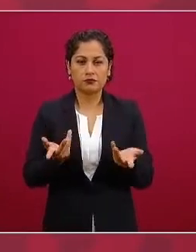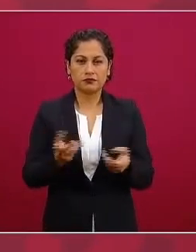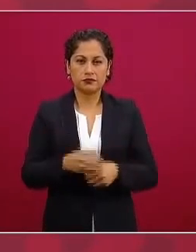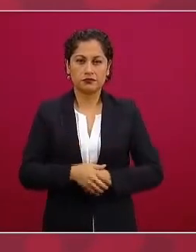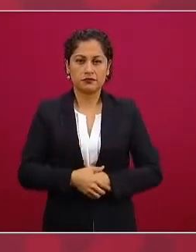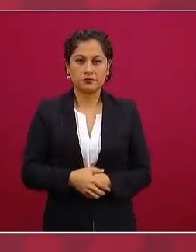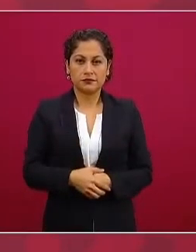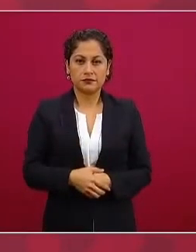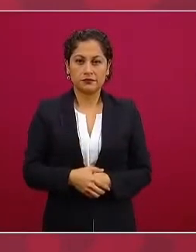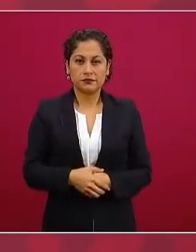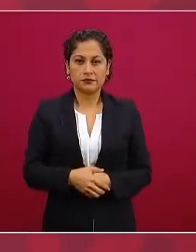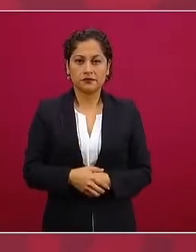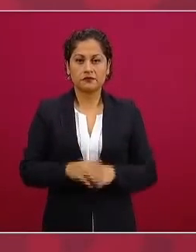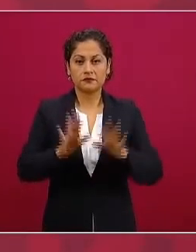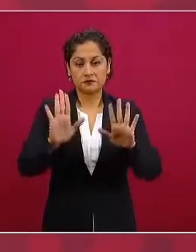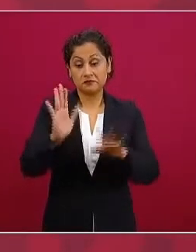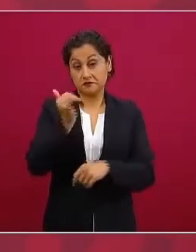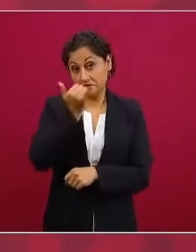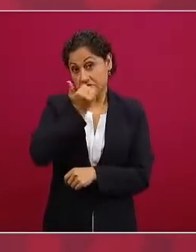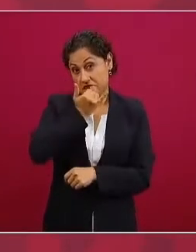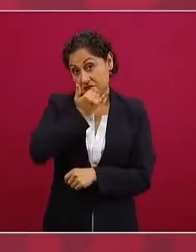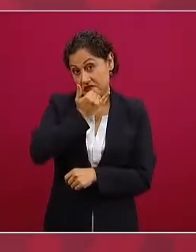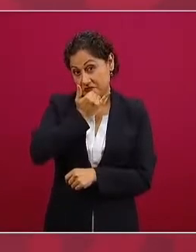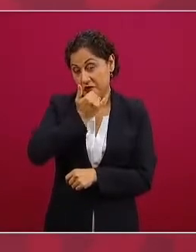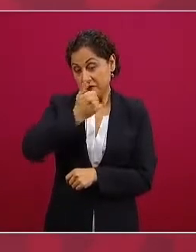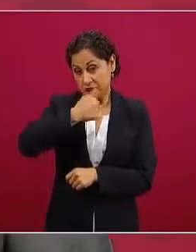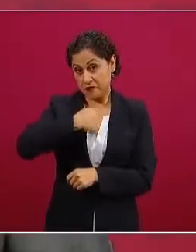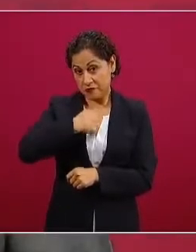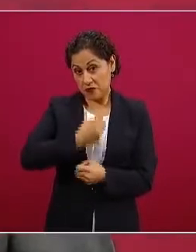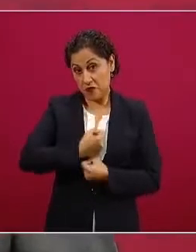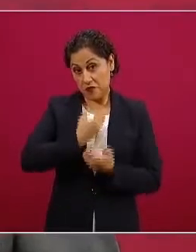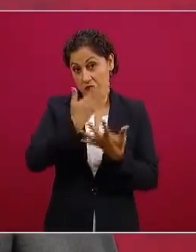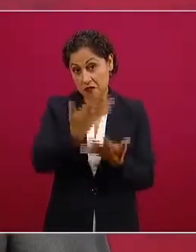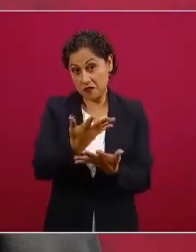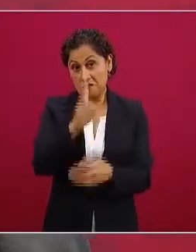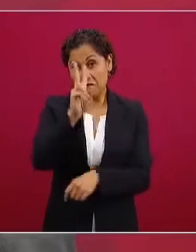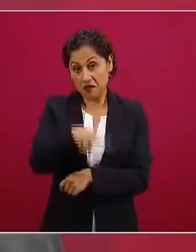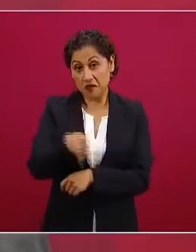lo voy a decir es perverso